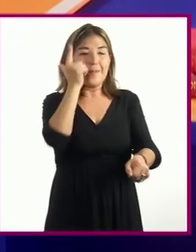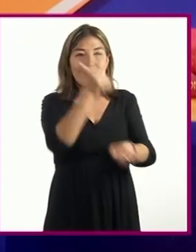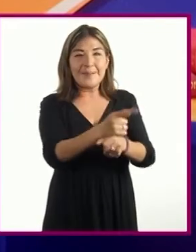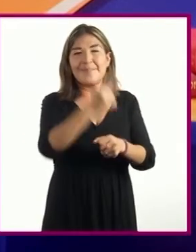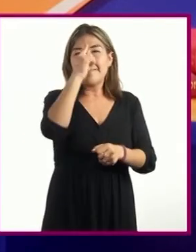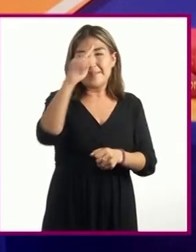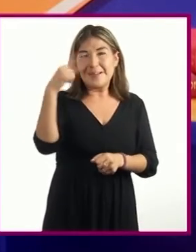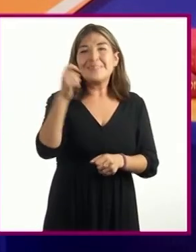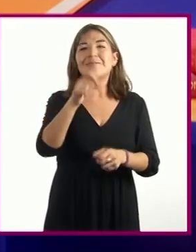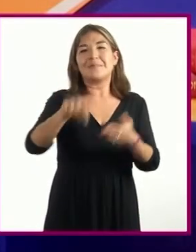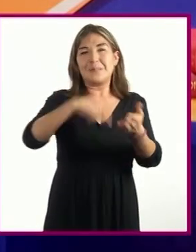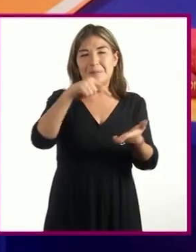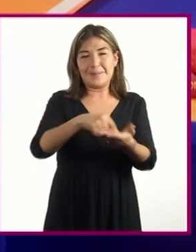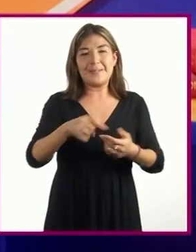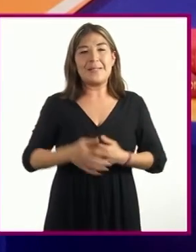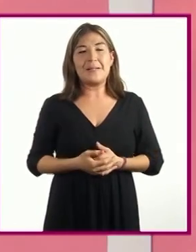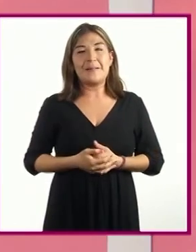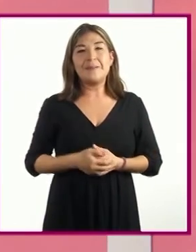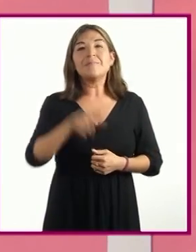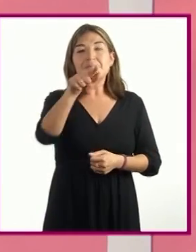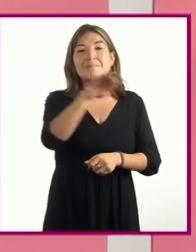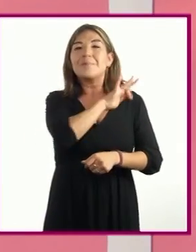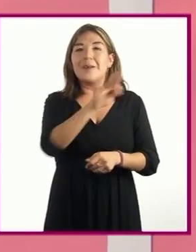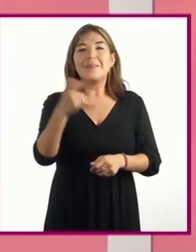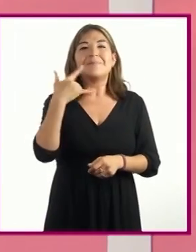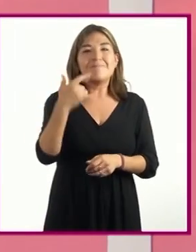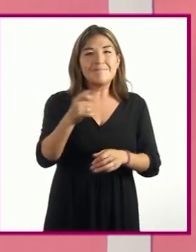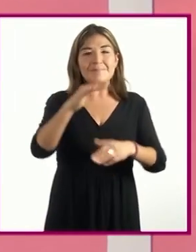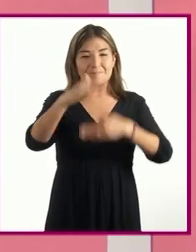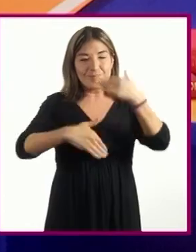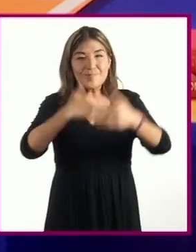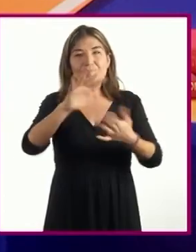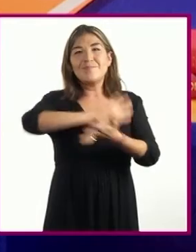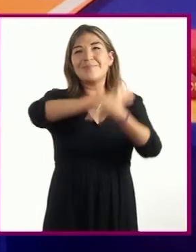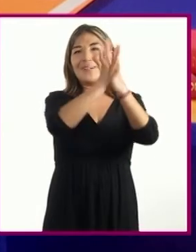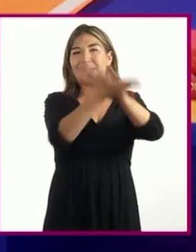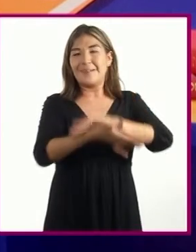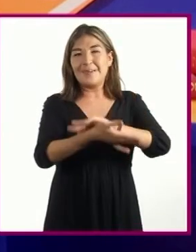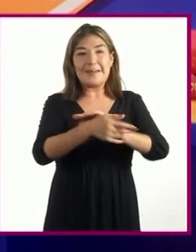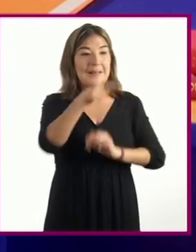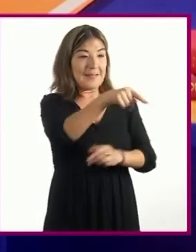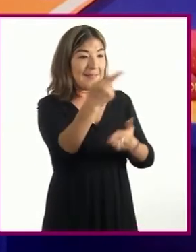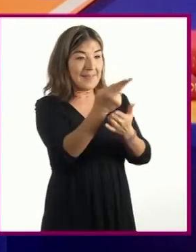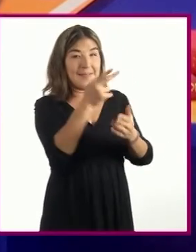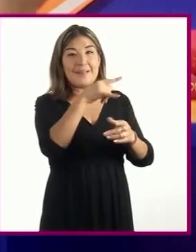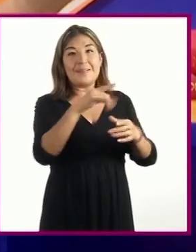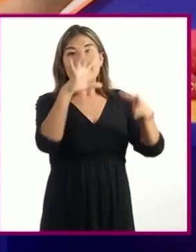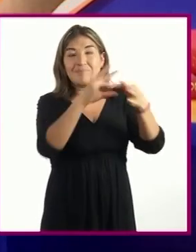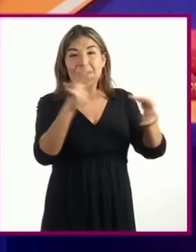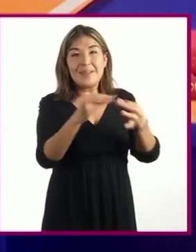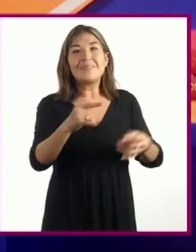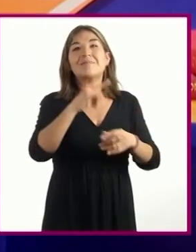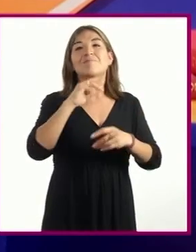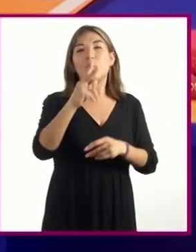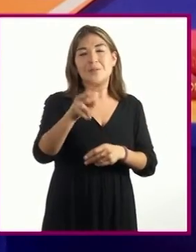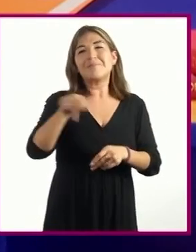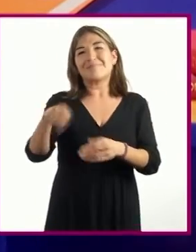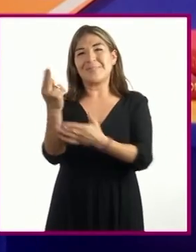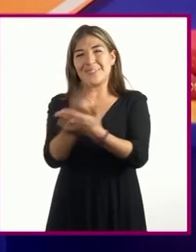fácilmente el espacio así lograrán la transformación de la narración a una historieta y a dibujar